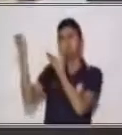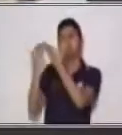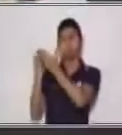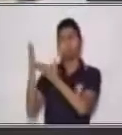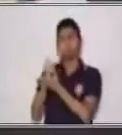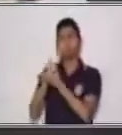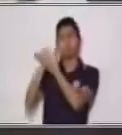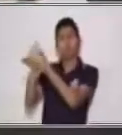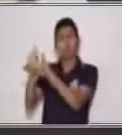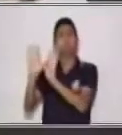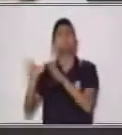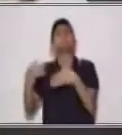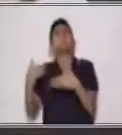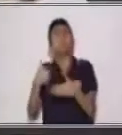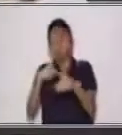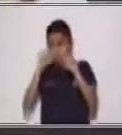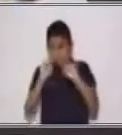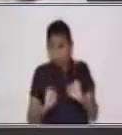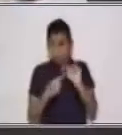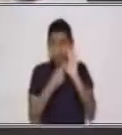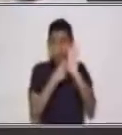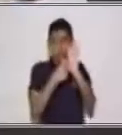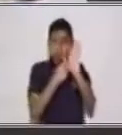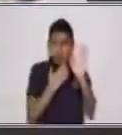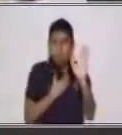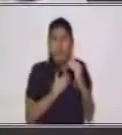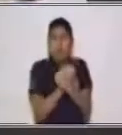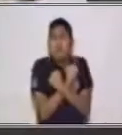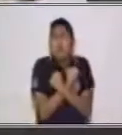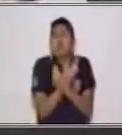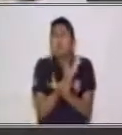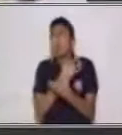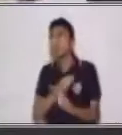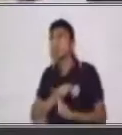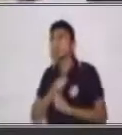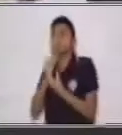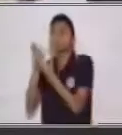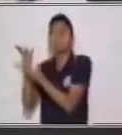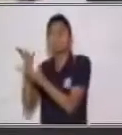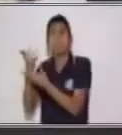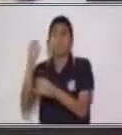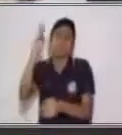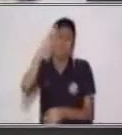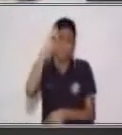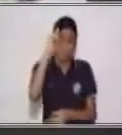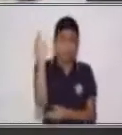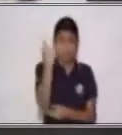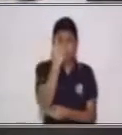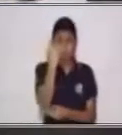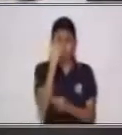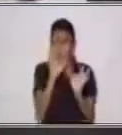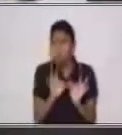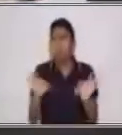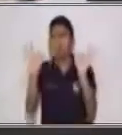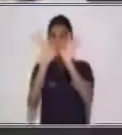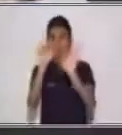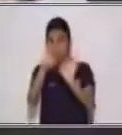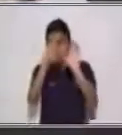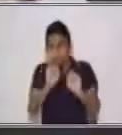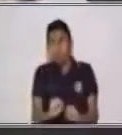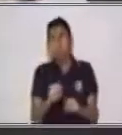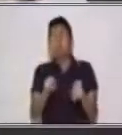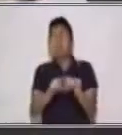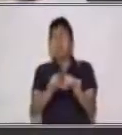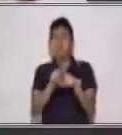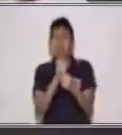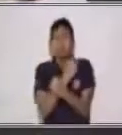para manifestar nuestro cariño. Recuerda que es importante agradecer todas esas cosas buenas y